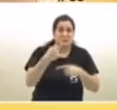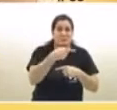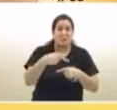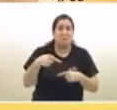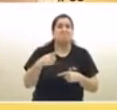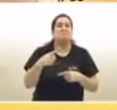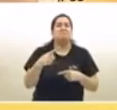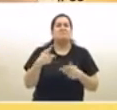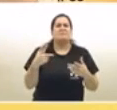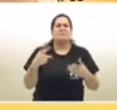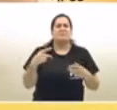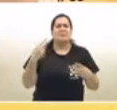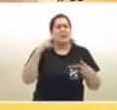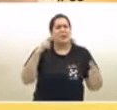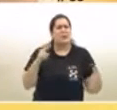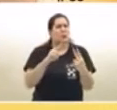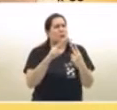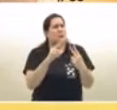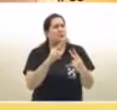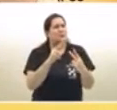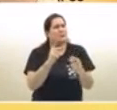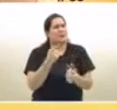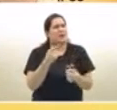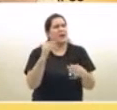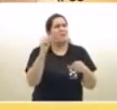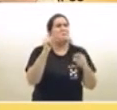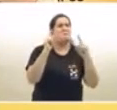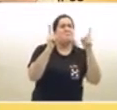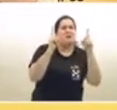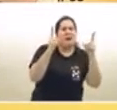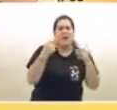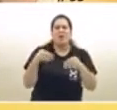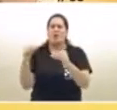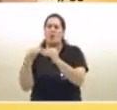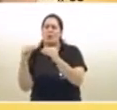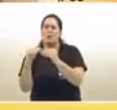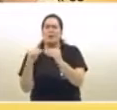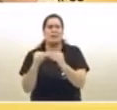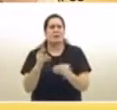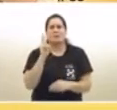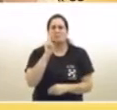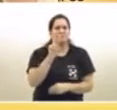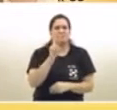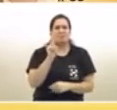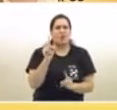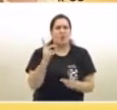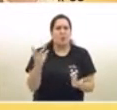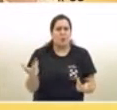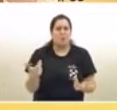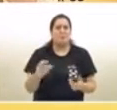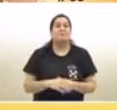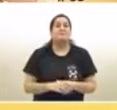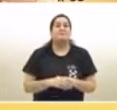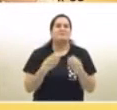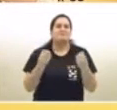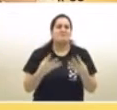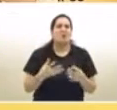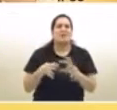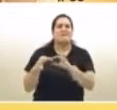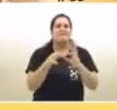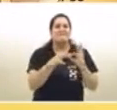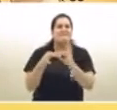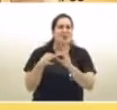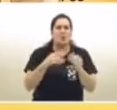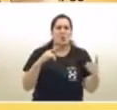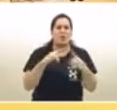no ven a sus maestros, no ven a sus compañeros y necesitamos volver a recuperar esos espacios porque nada, reemplaza el vínculo directo